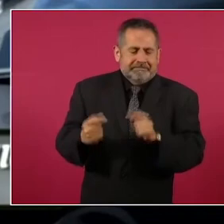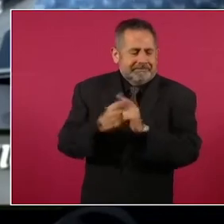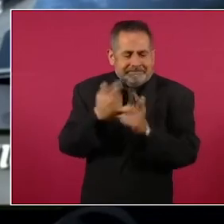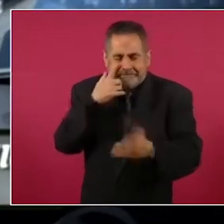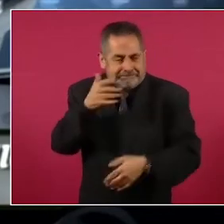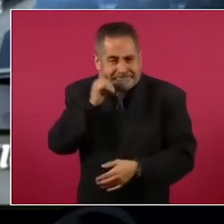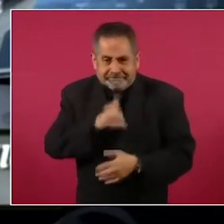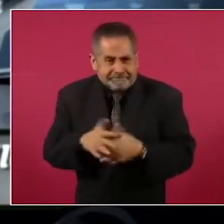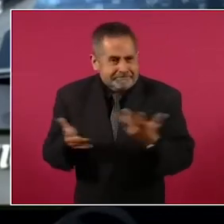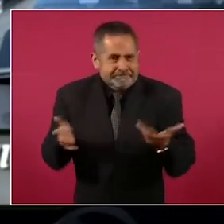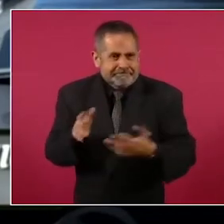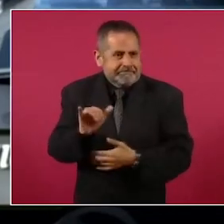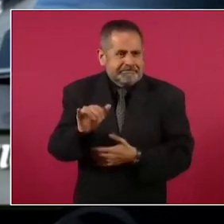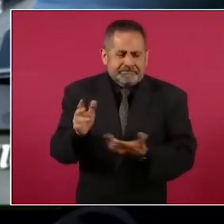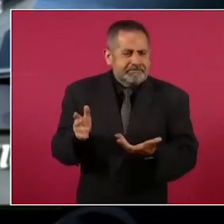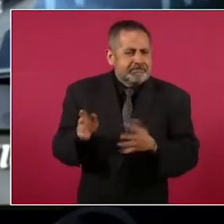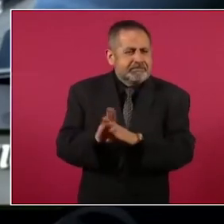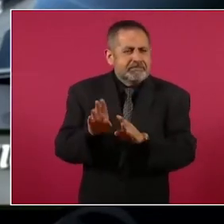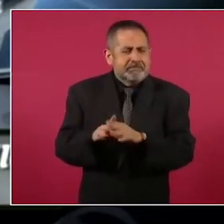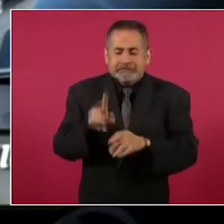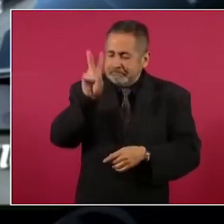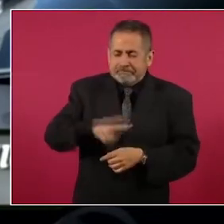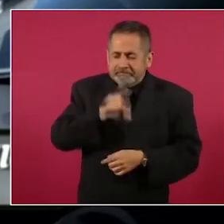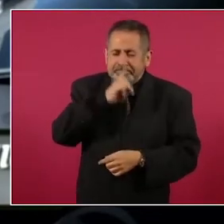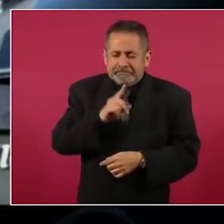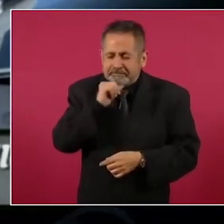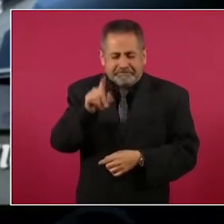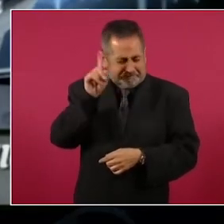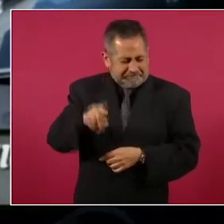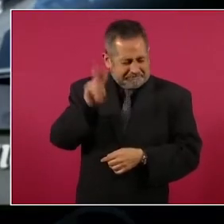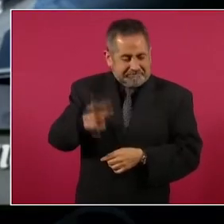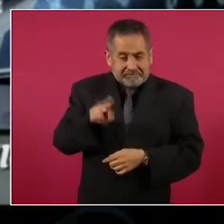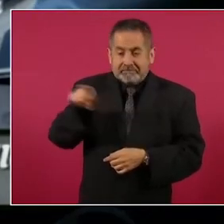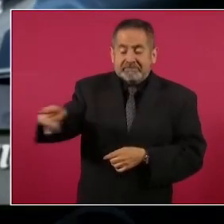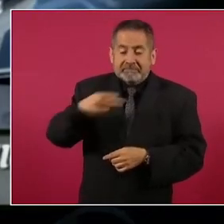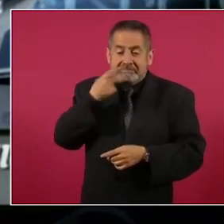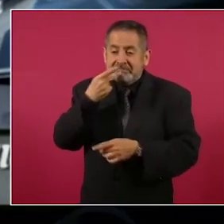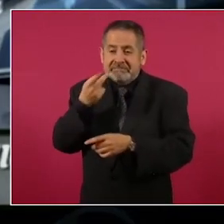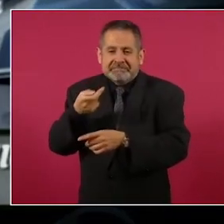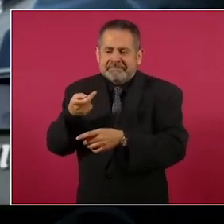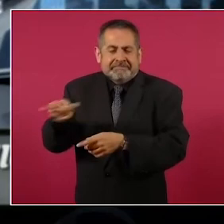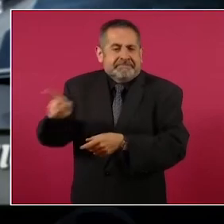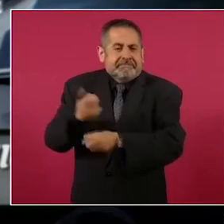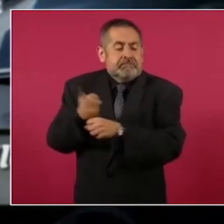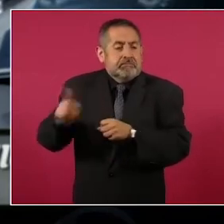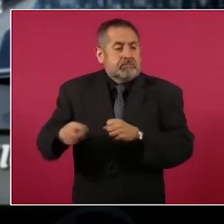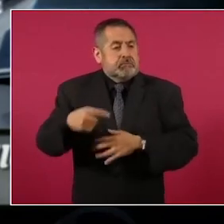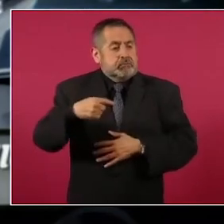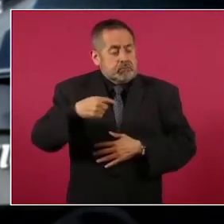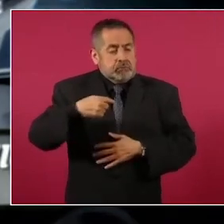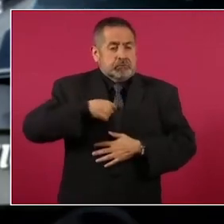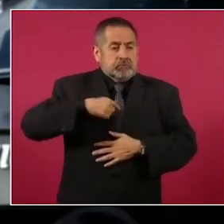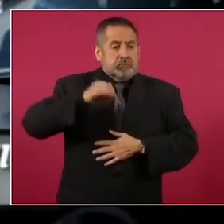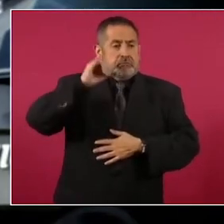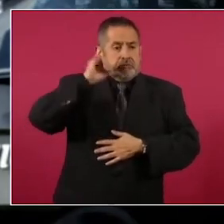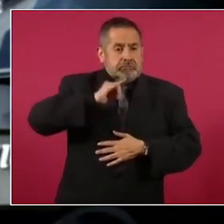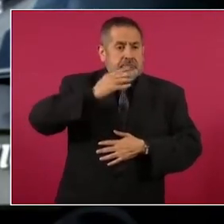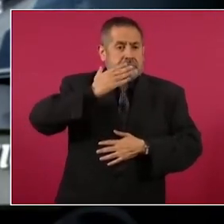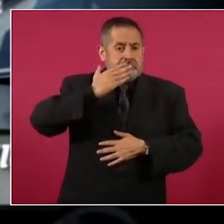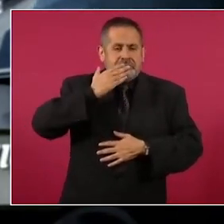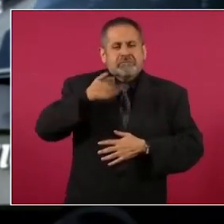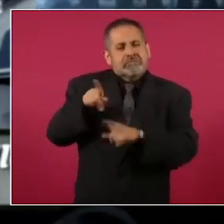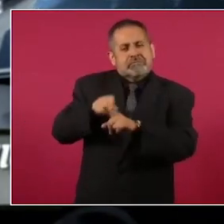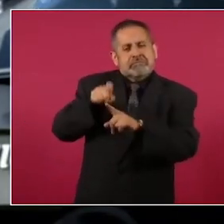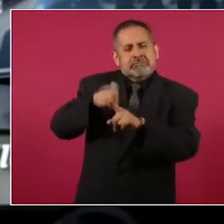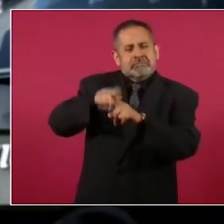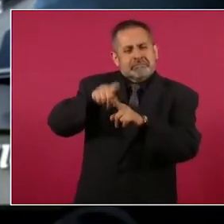había un... No voy a mentir, te lo voy a decir como hablaba ese cabrón. Tengo que decir, yo, jefe, gran nación chichimeca,